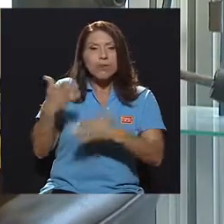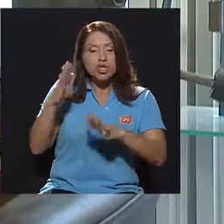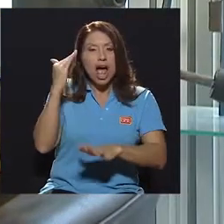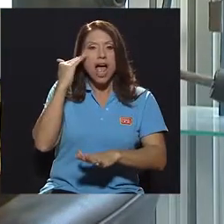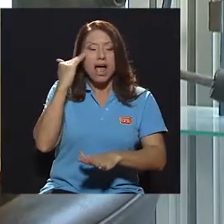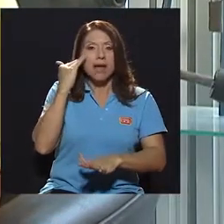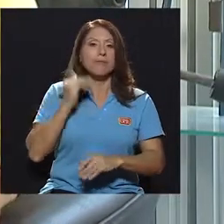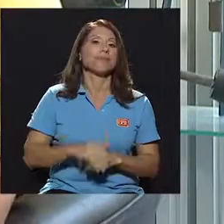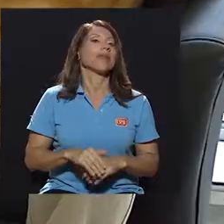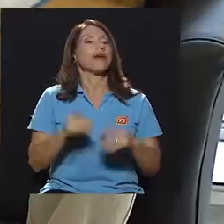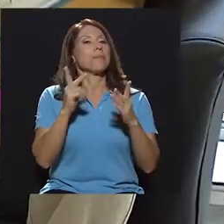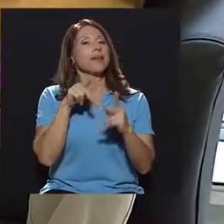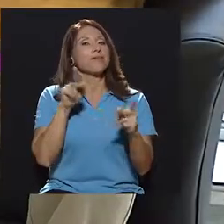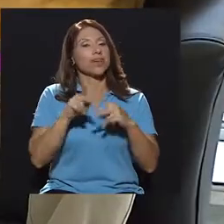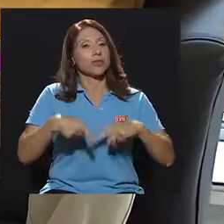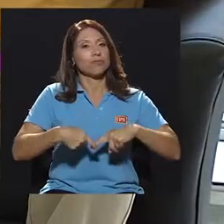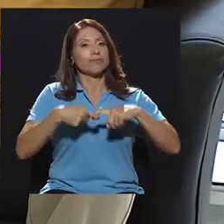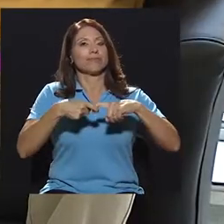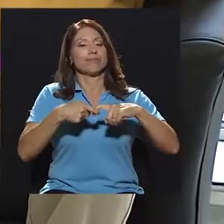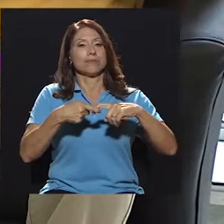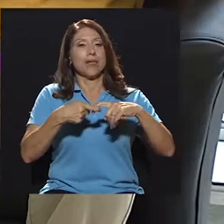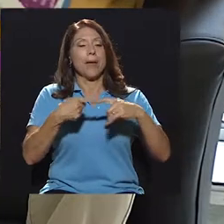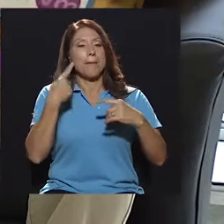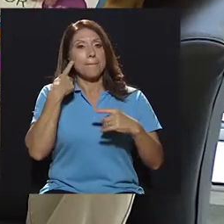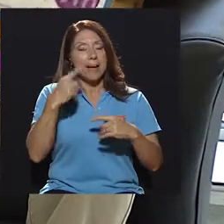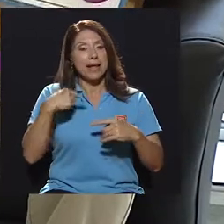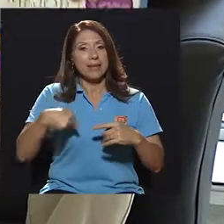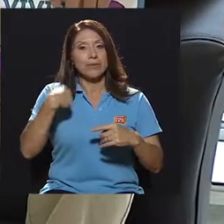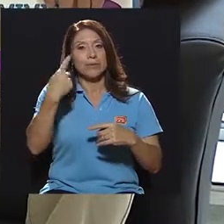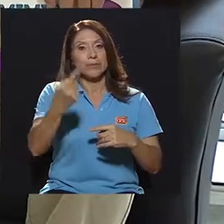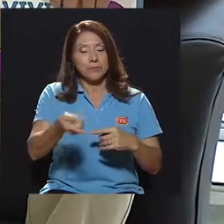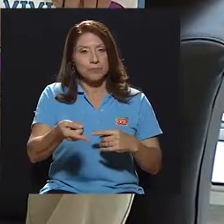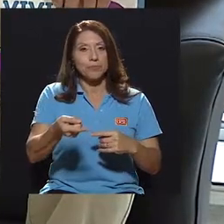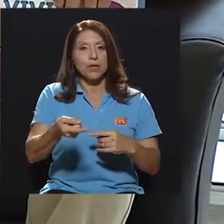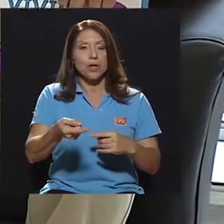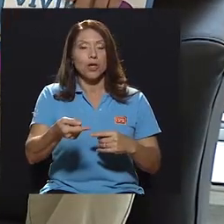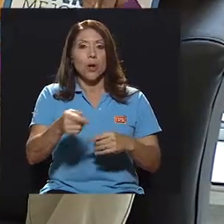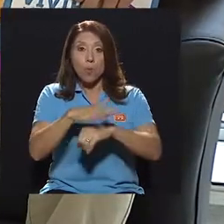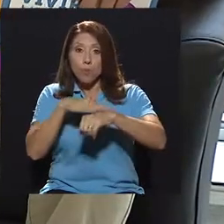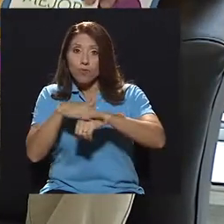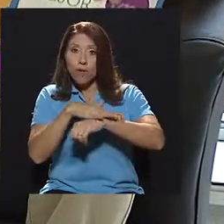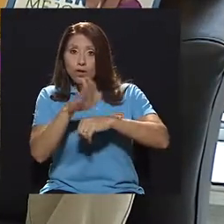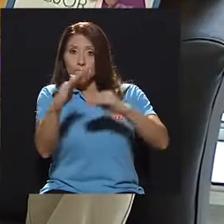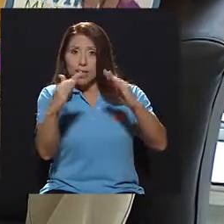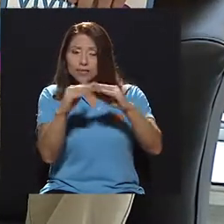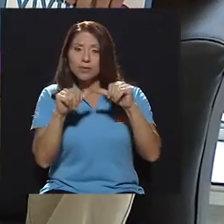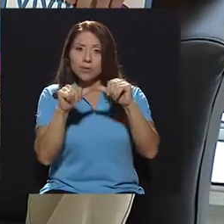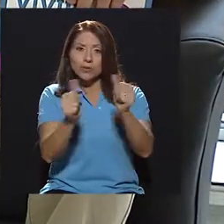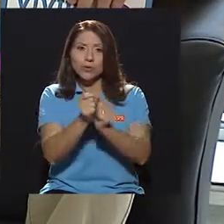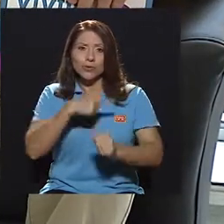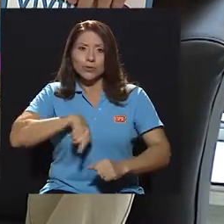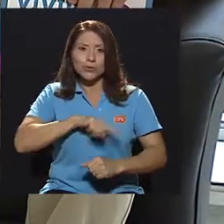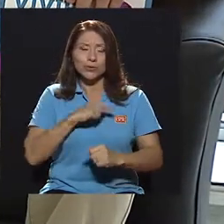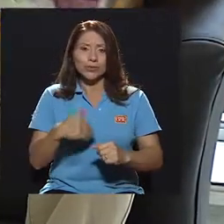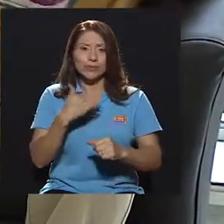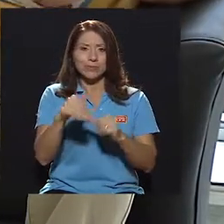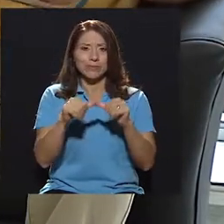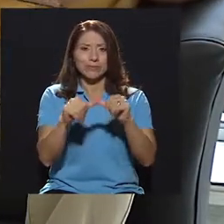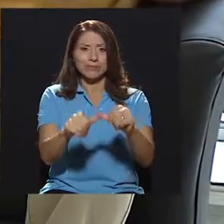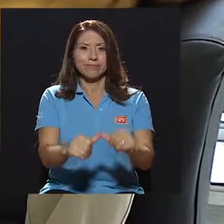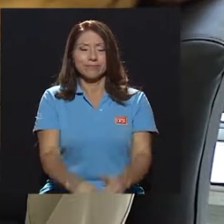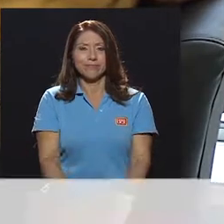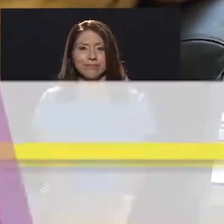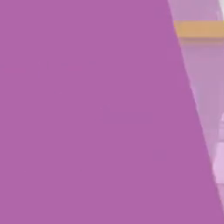primera pausa en este momento para retornar allá en sus hogares. Por favor, quédense con nosotros y ya casi regresamos.